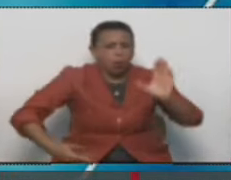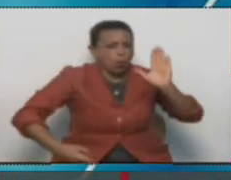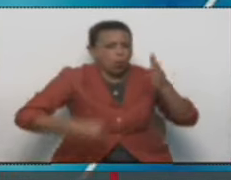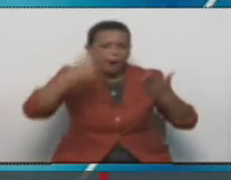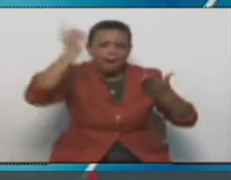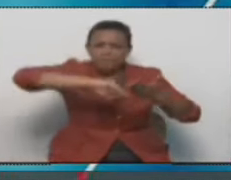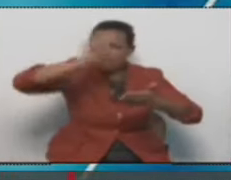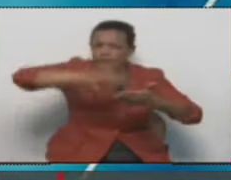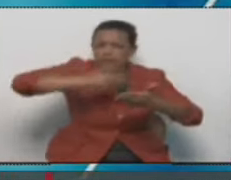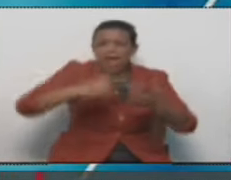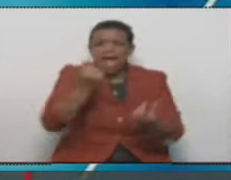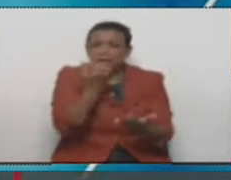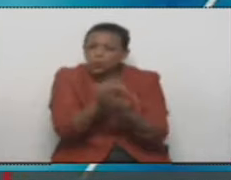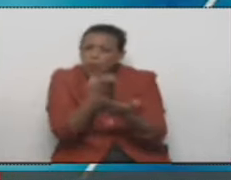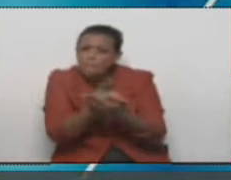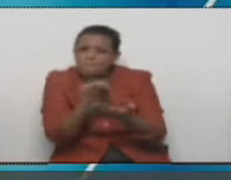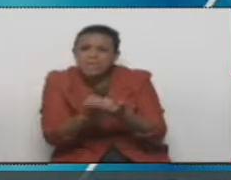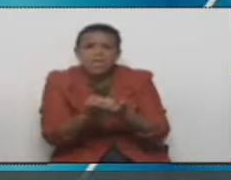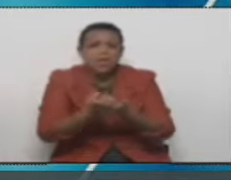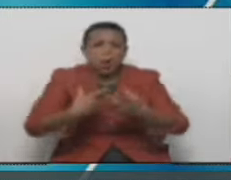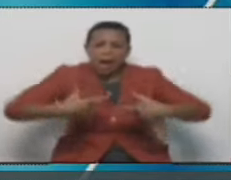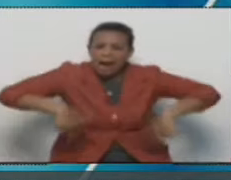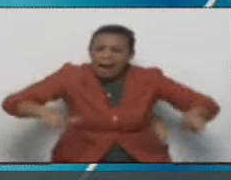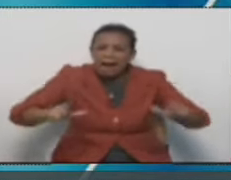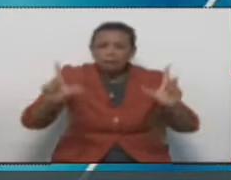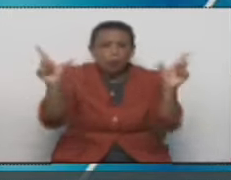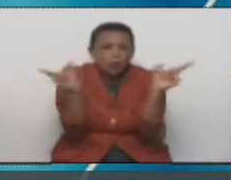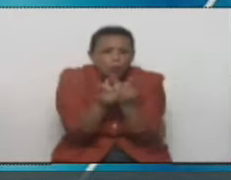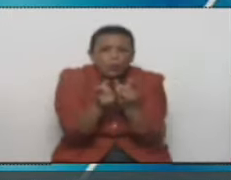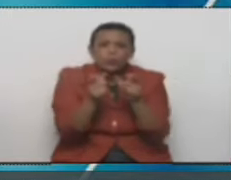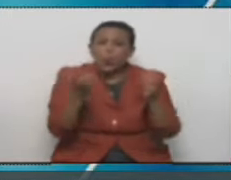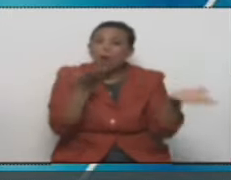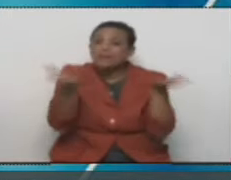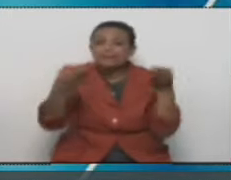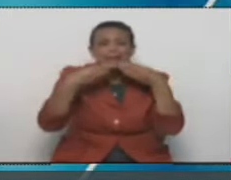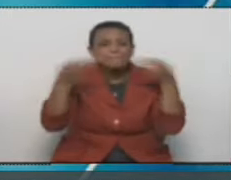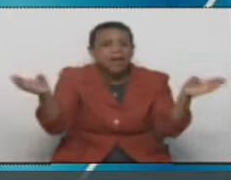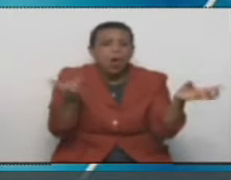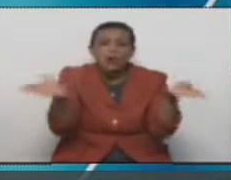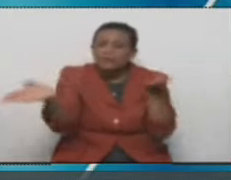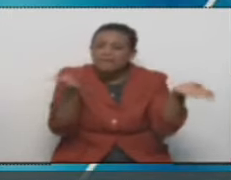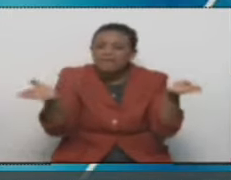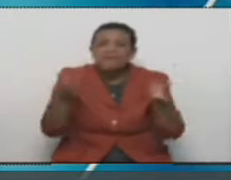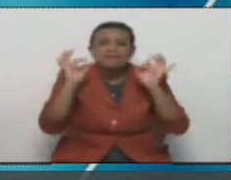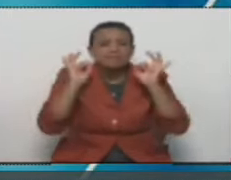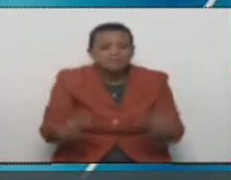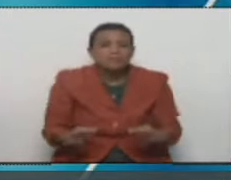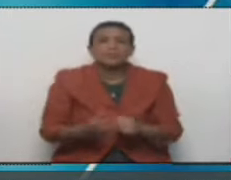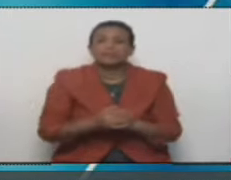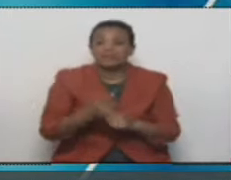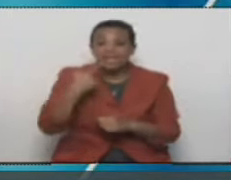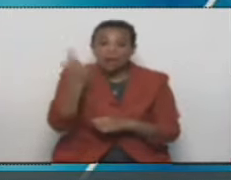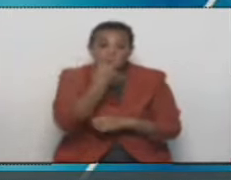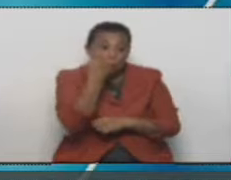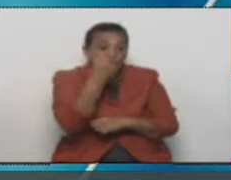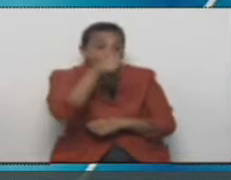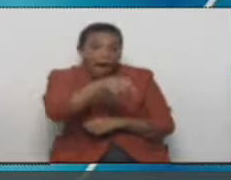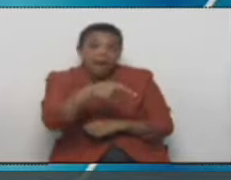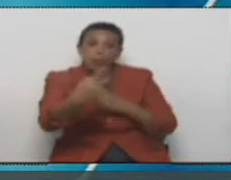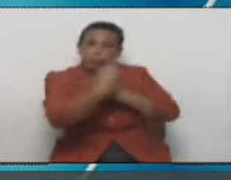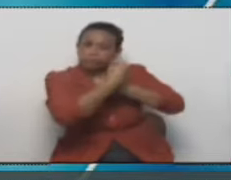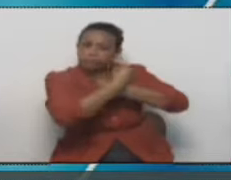economía. Economía de gastos. Todo. Y mejor servicio. Y mejor servicio. Y lo que estamos siendo atacados ahorita al